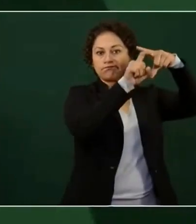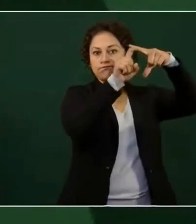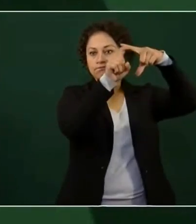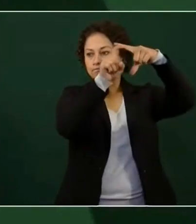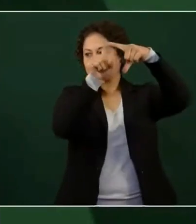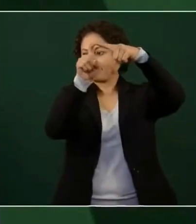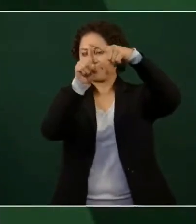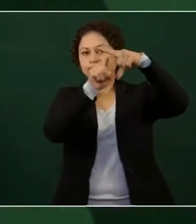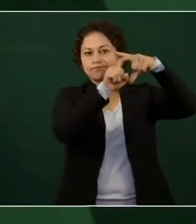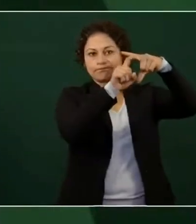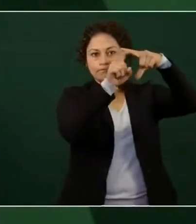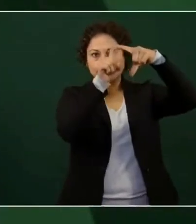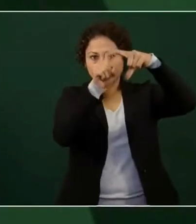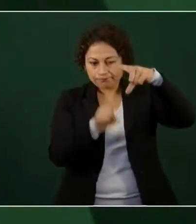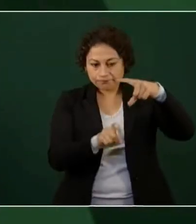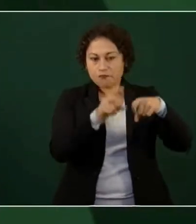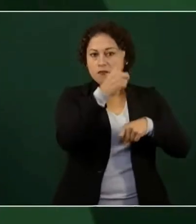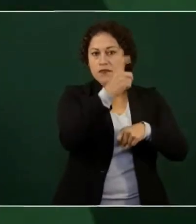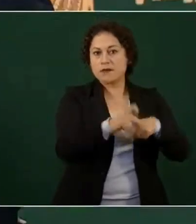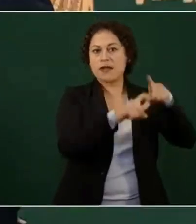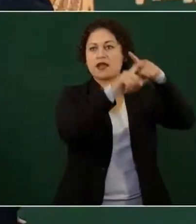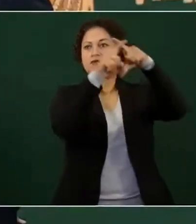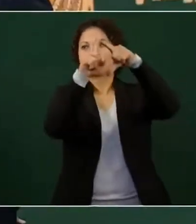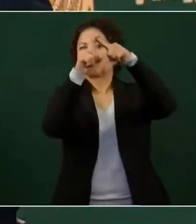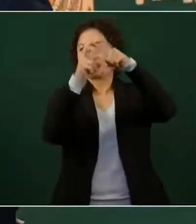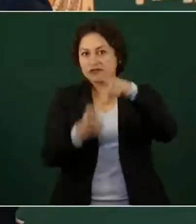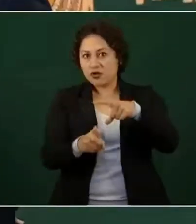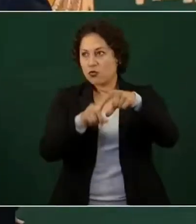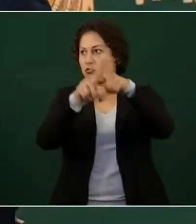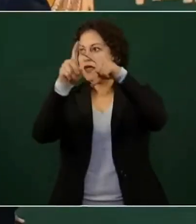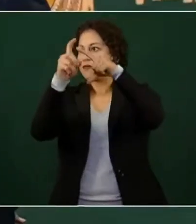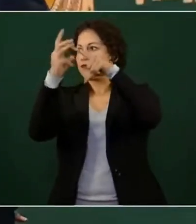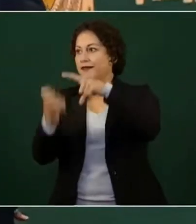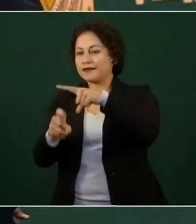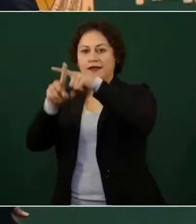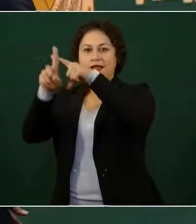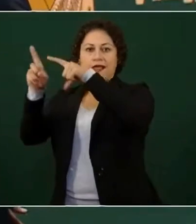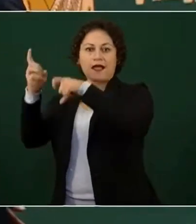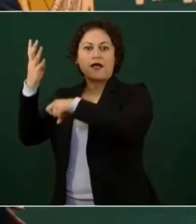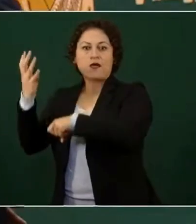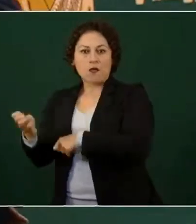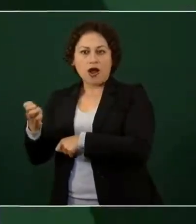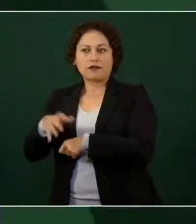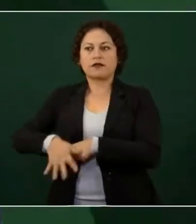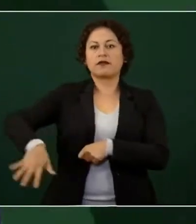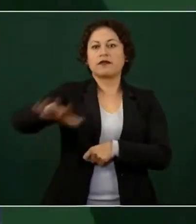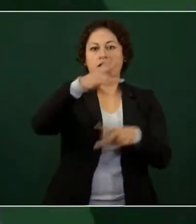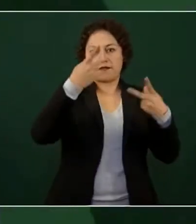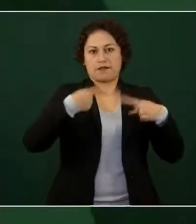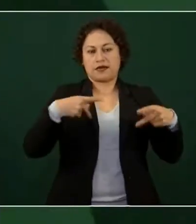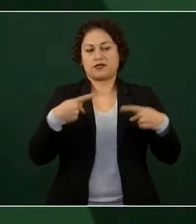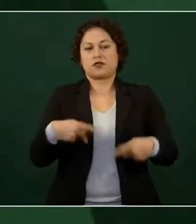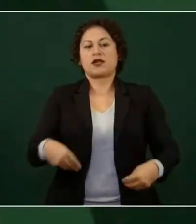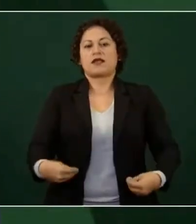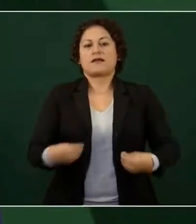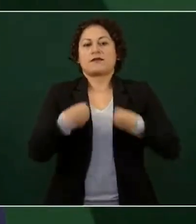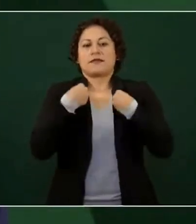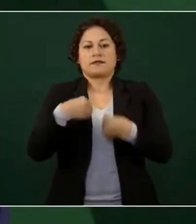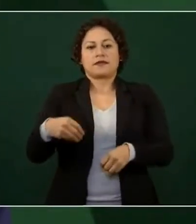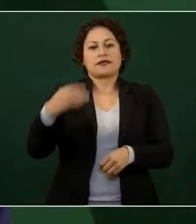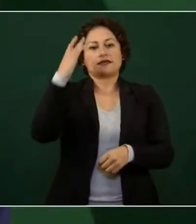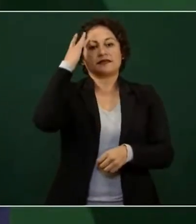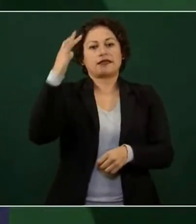que le va a servir a quienes habitan en el pueblo de Santa Fe, que fue fundado por Vasco de Quiroga,